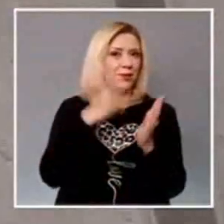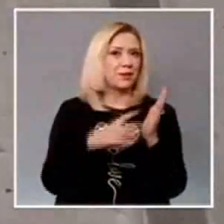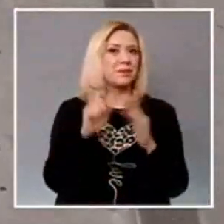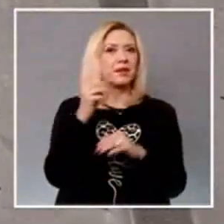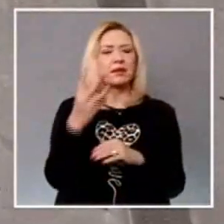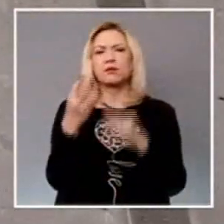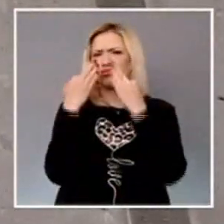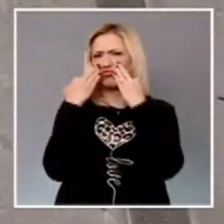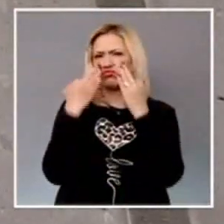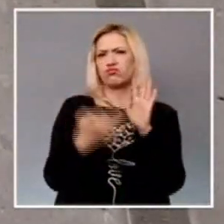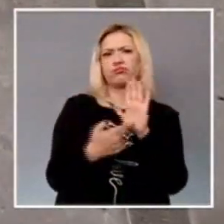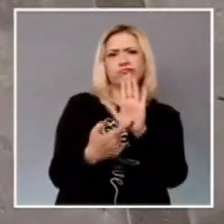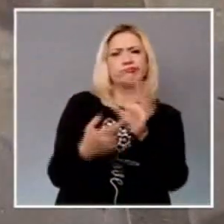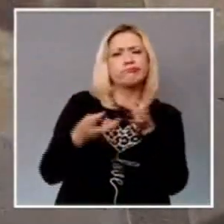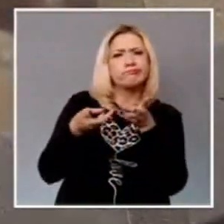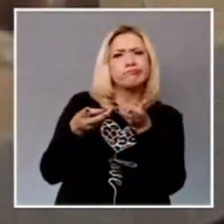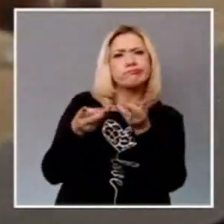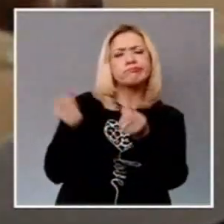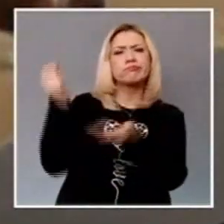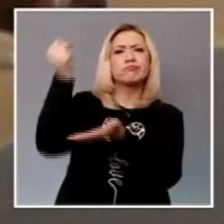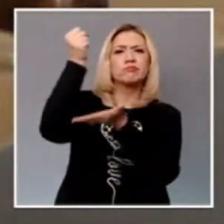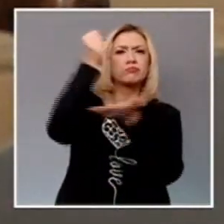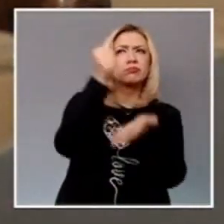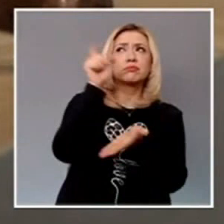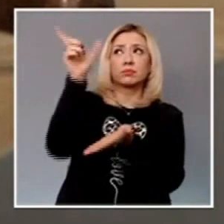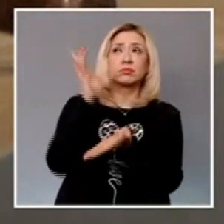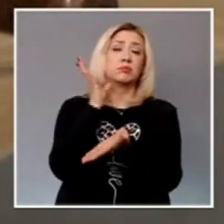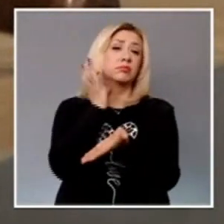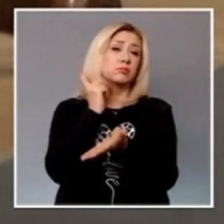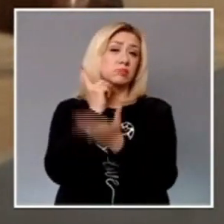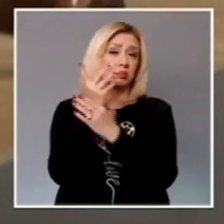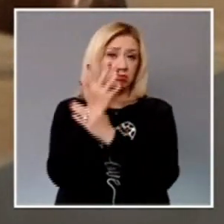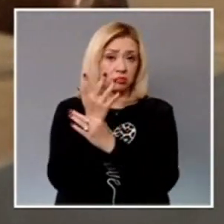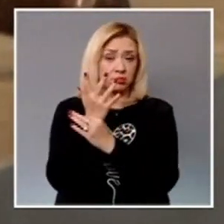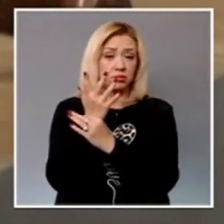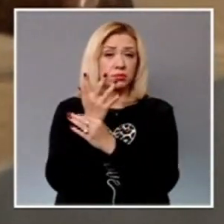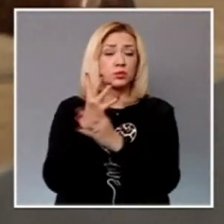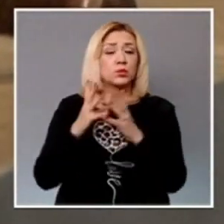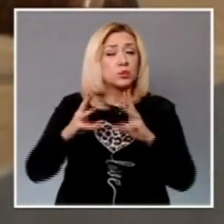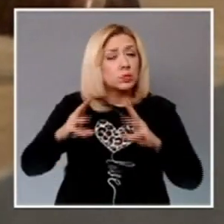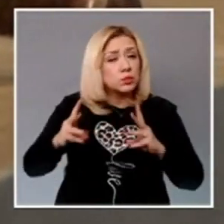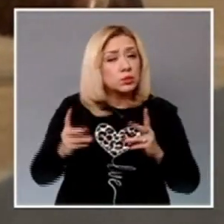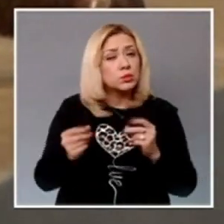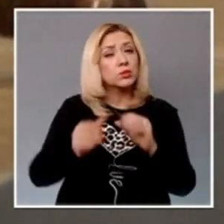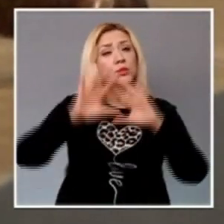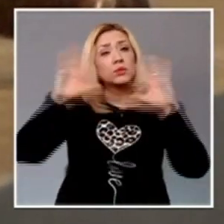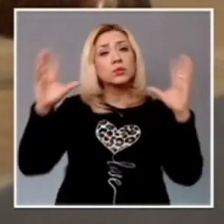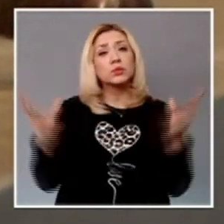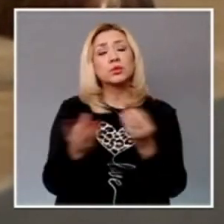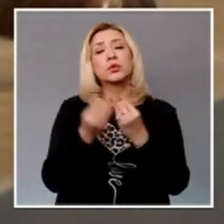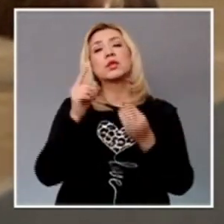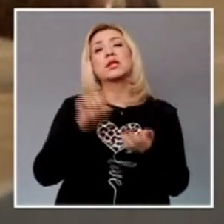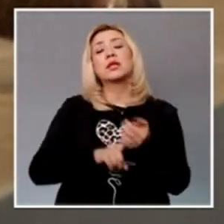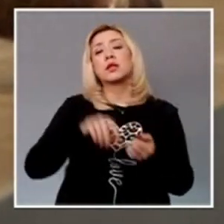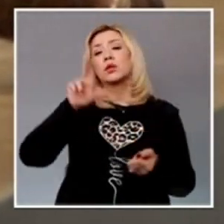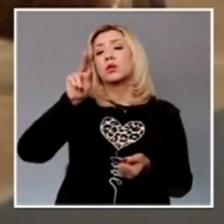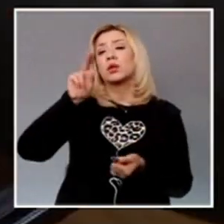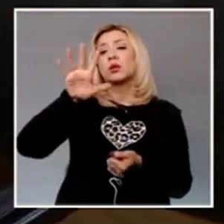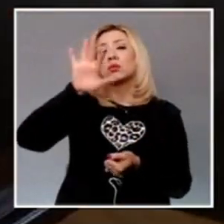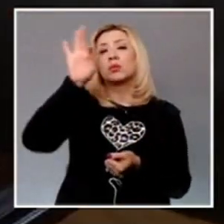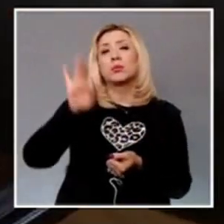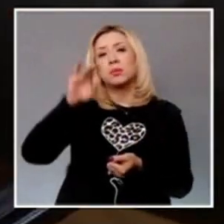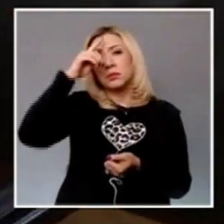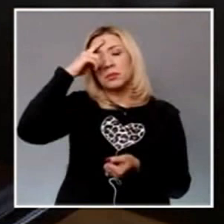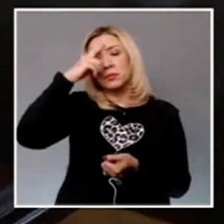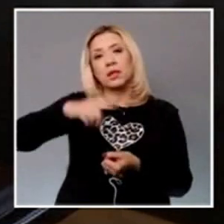autorizado por la Cámara de Diputados, de cuyo monto el total, el 85%, se destinó al programa de impartición de justicia.